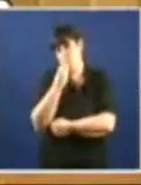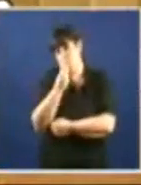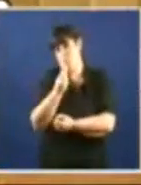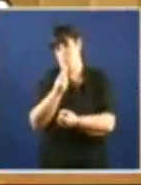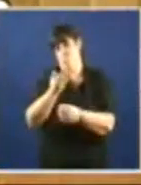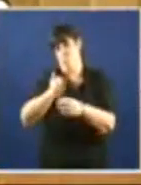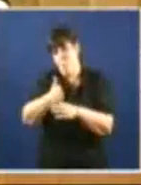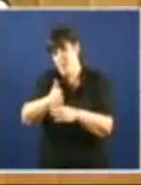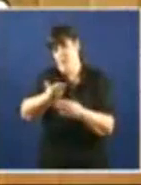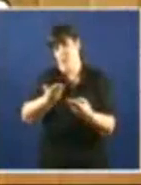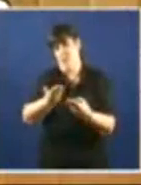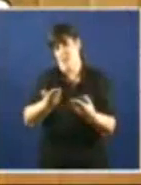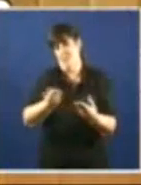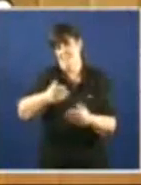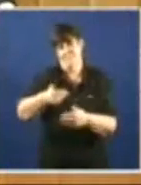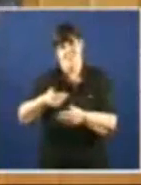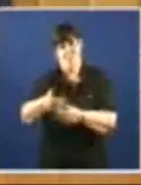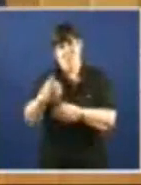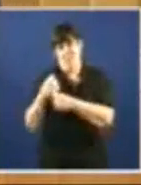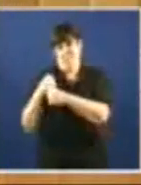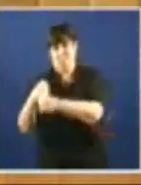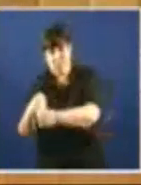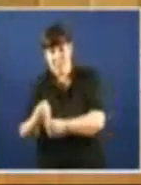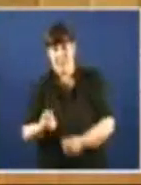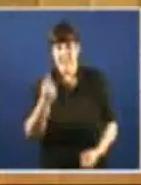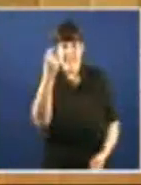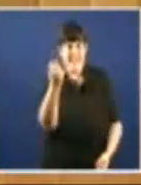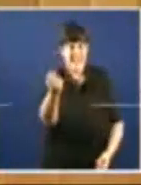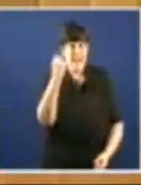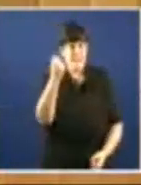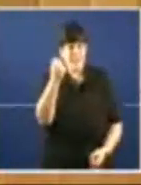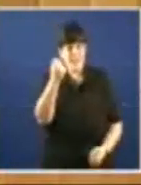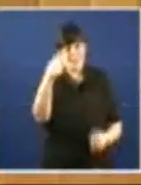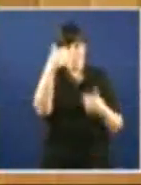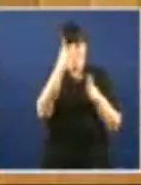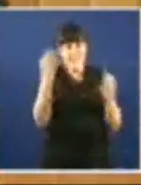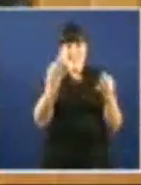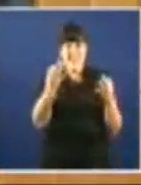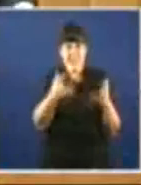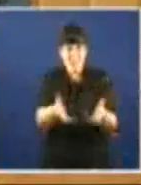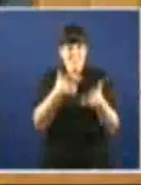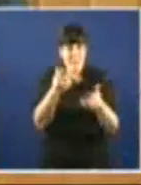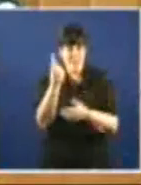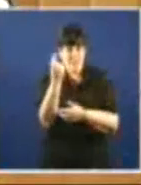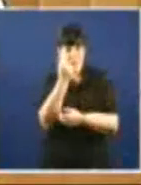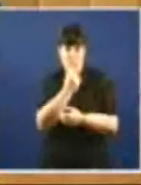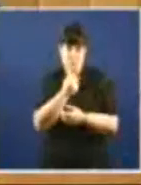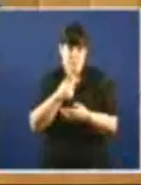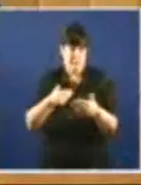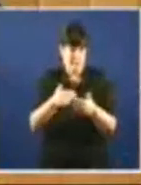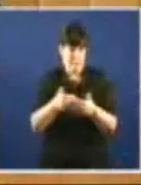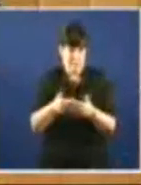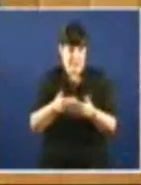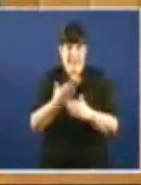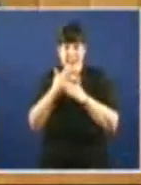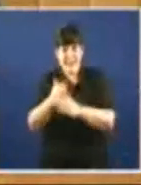Madeira Definitiva futuro O capitalismo Só entende De beneficios monetarios A curto prazo O resto non importa Nada